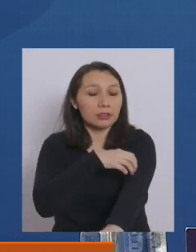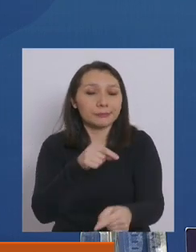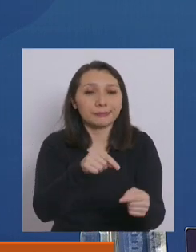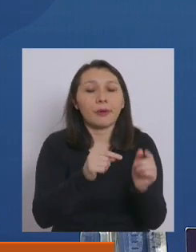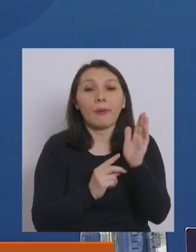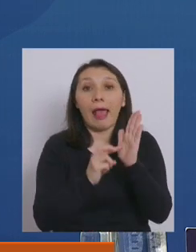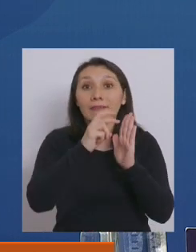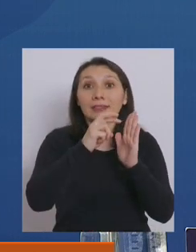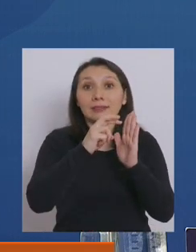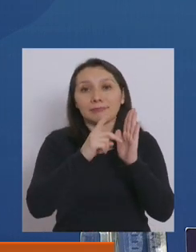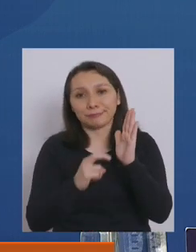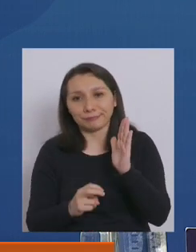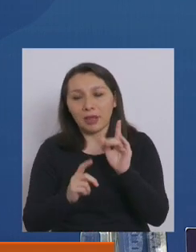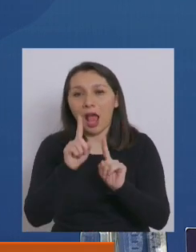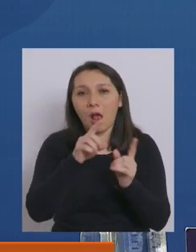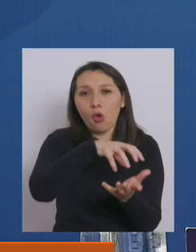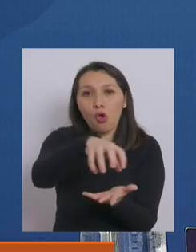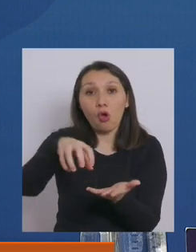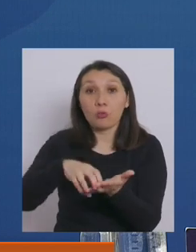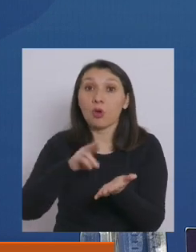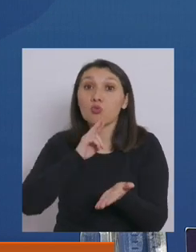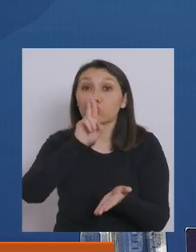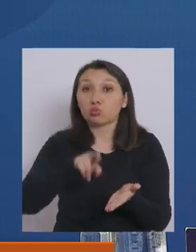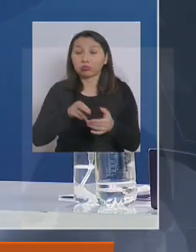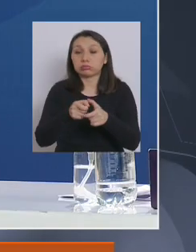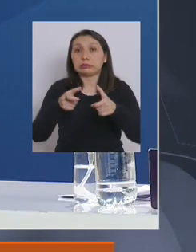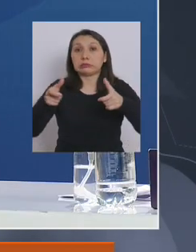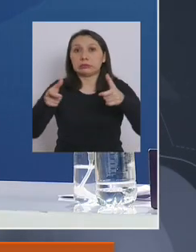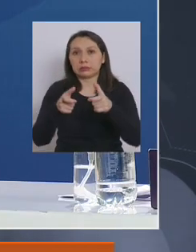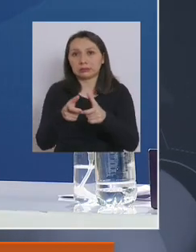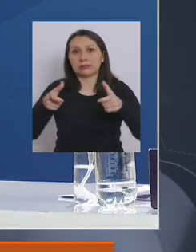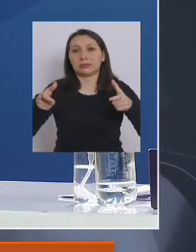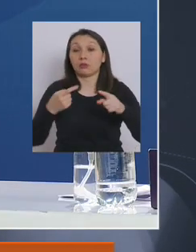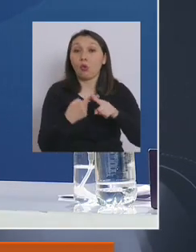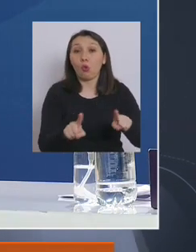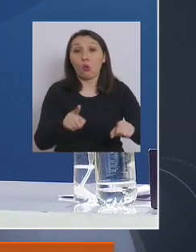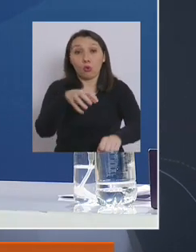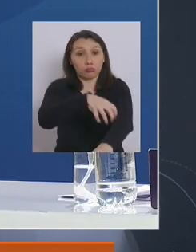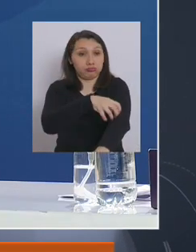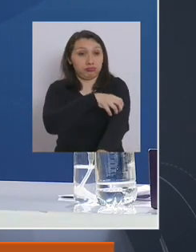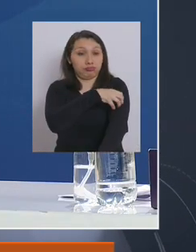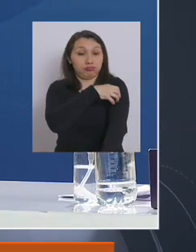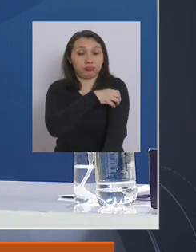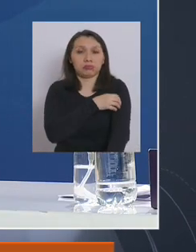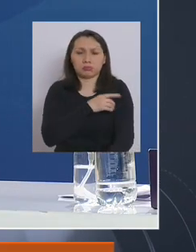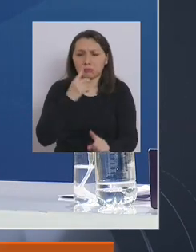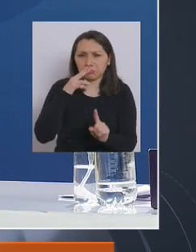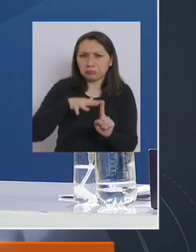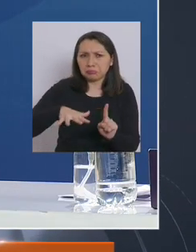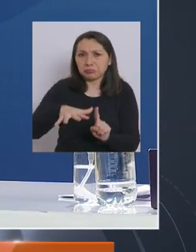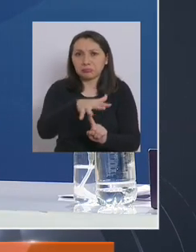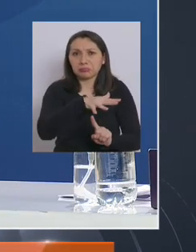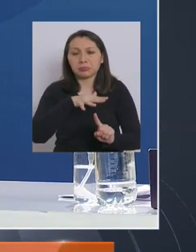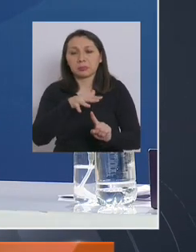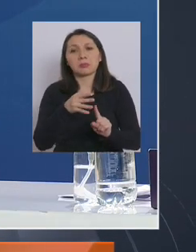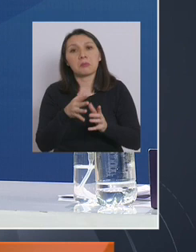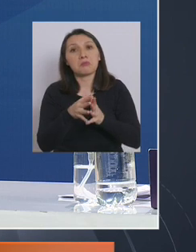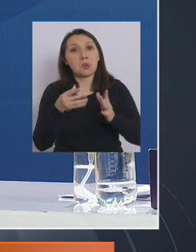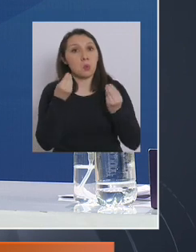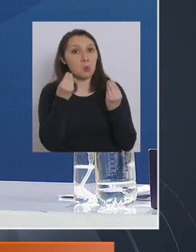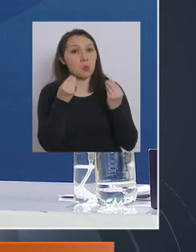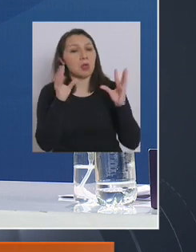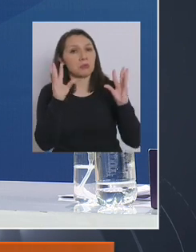retroceder, algunas comunas, principalmente en el sur. Sin embargo, en otras comunas, en otras regiones, la situación se ve más